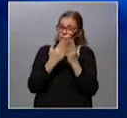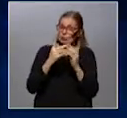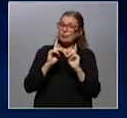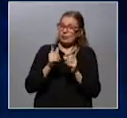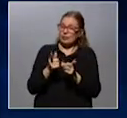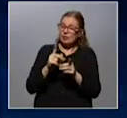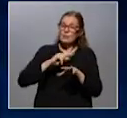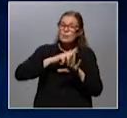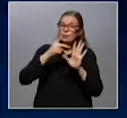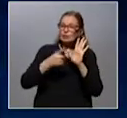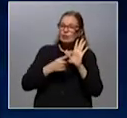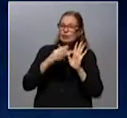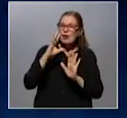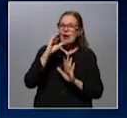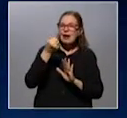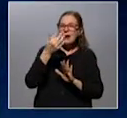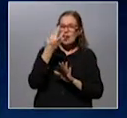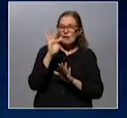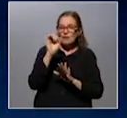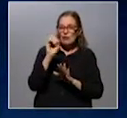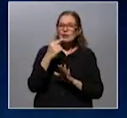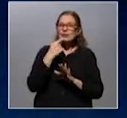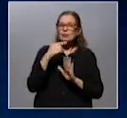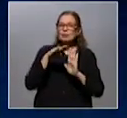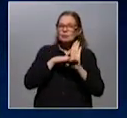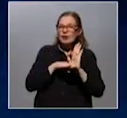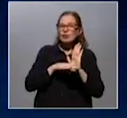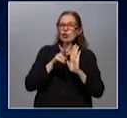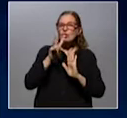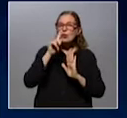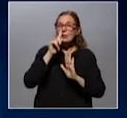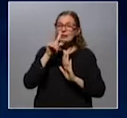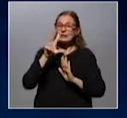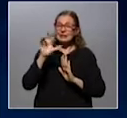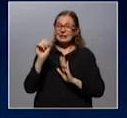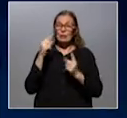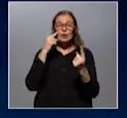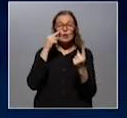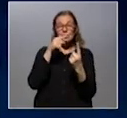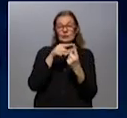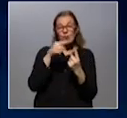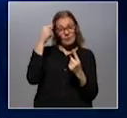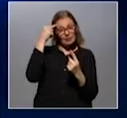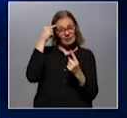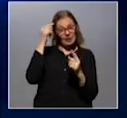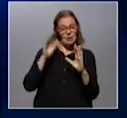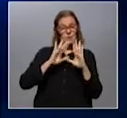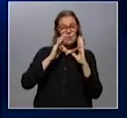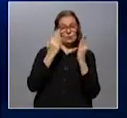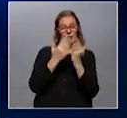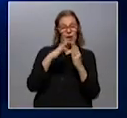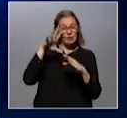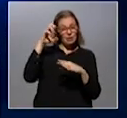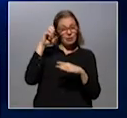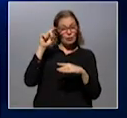y el proyecto que tiene CAFO Se llama Plan 2030 Y justamente es eso que mencionas, Pilar, ¿no? Porque el objetivo es pensar en el Mundial Recordemos que Uruguay